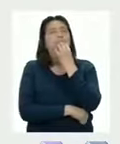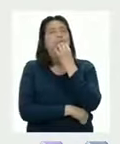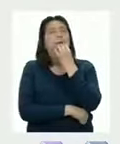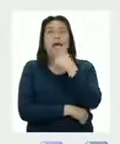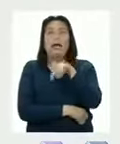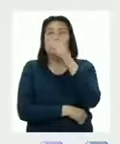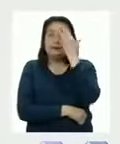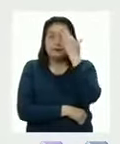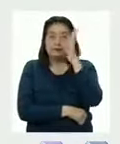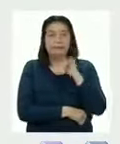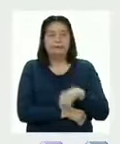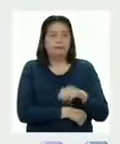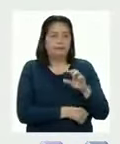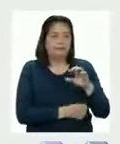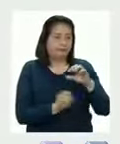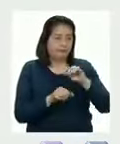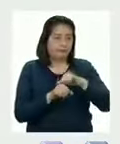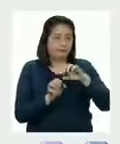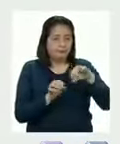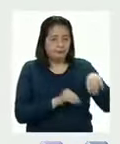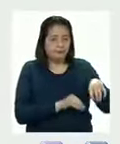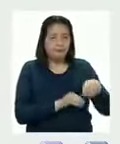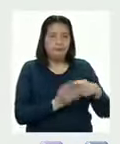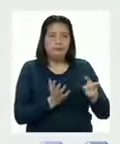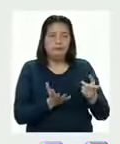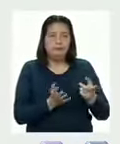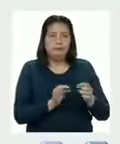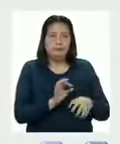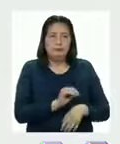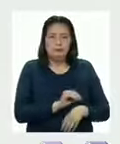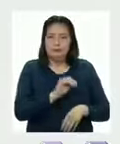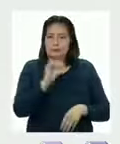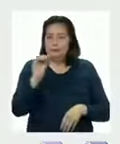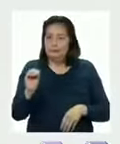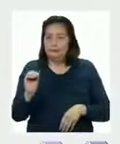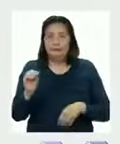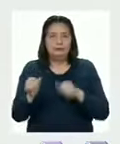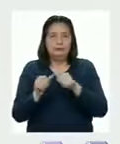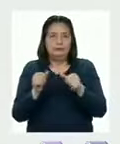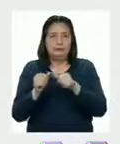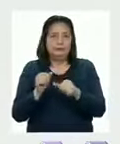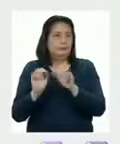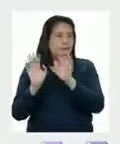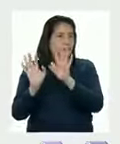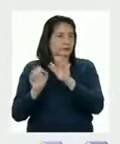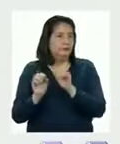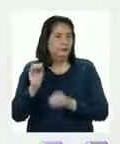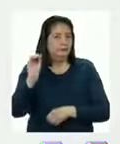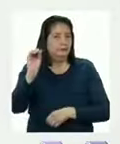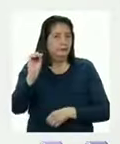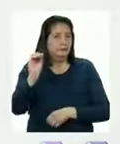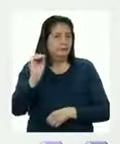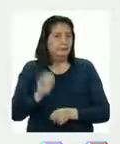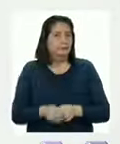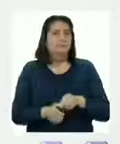Ya sé Quito esas piedritas Y las reemplazo por una en la casilla del diez Genial,